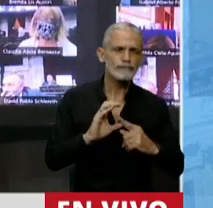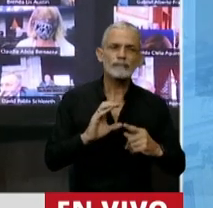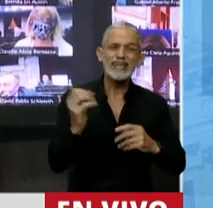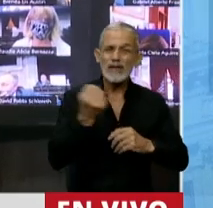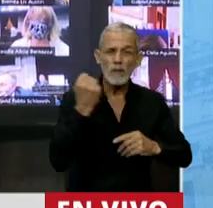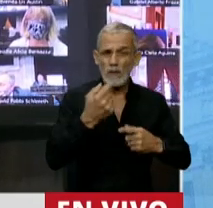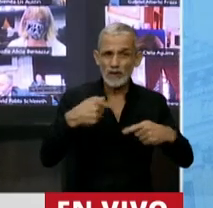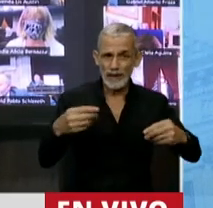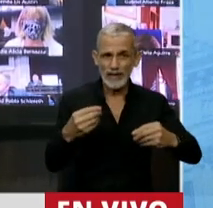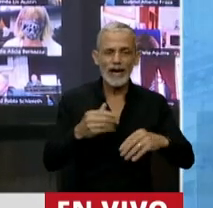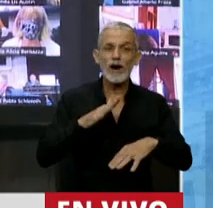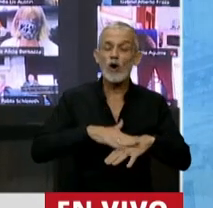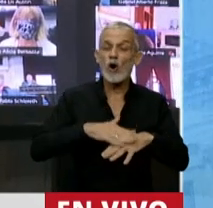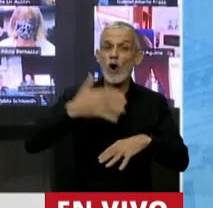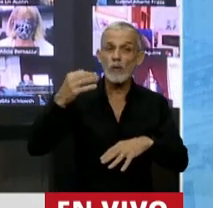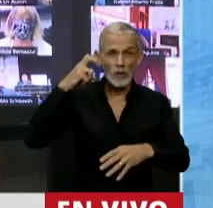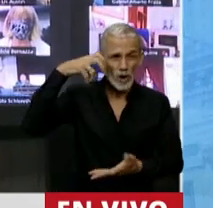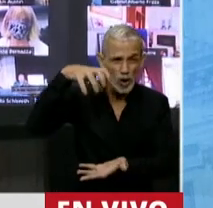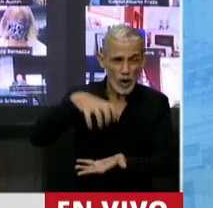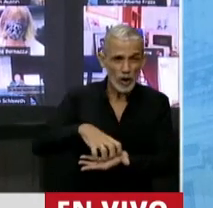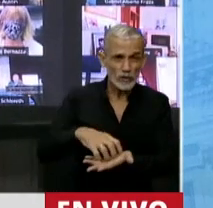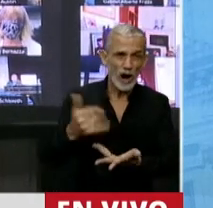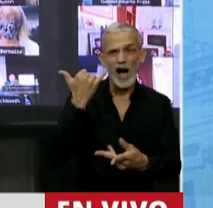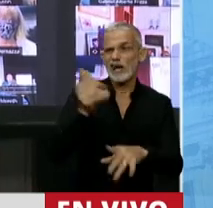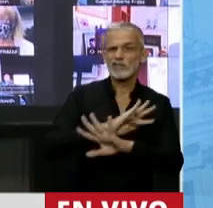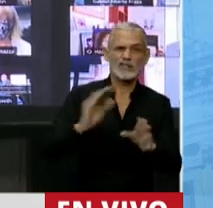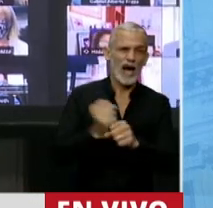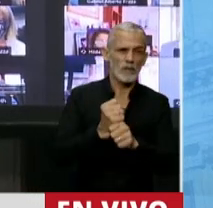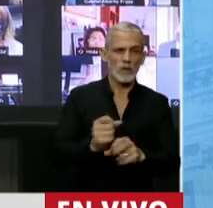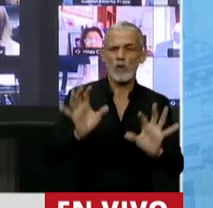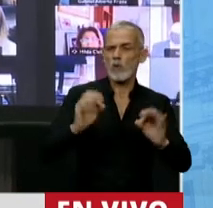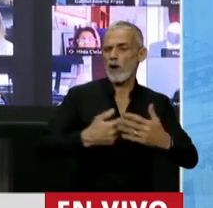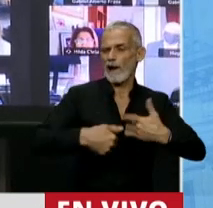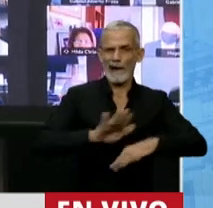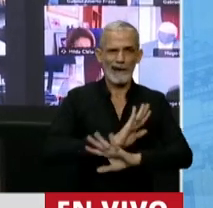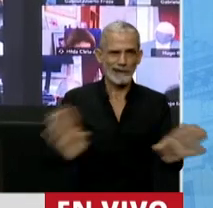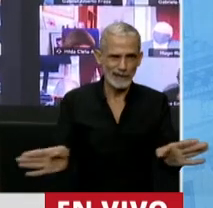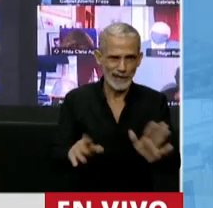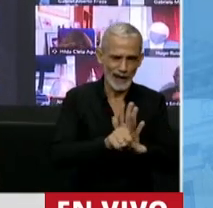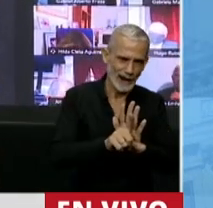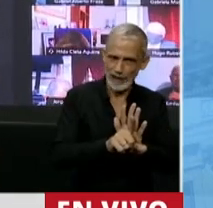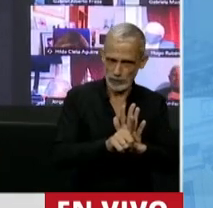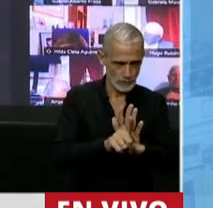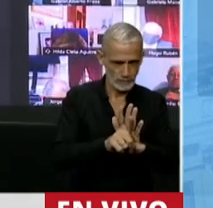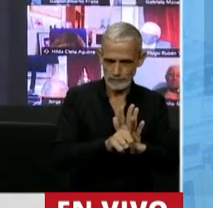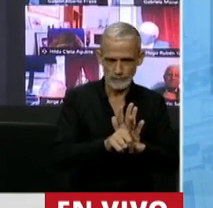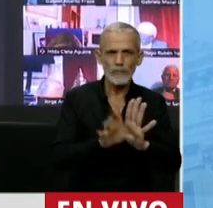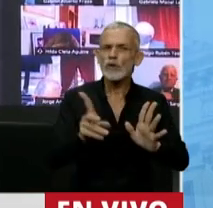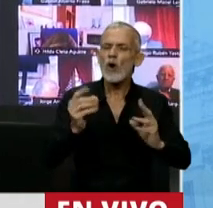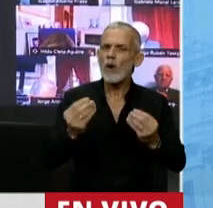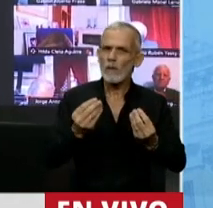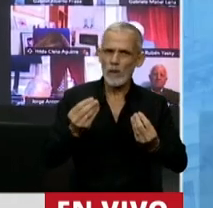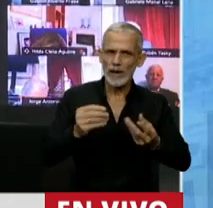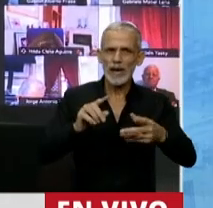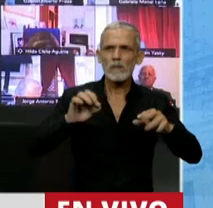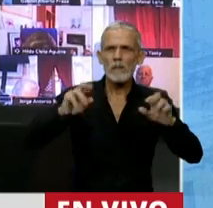discusión y el compromiso de este Congreso no termine sólo con la eventual aprobación de la norma, porque las